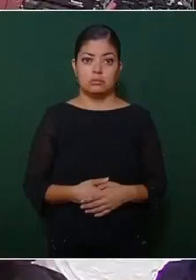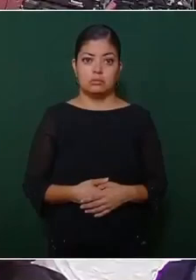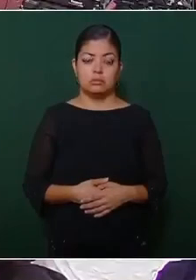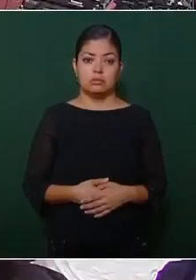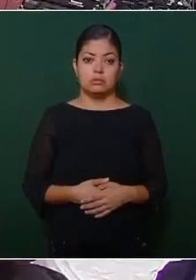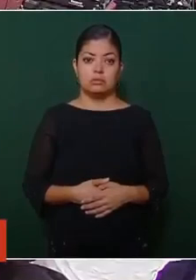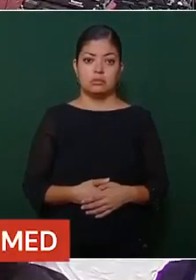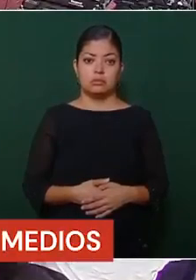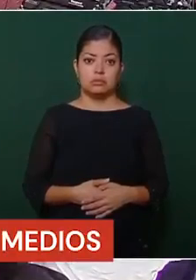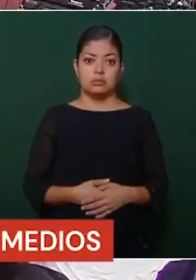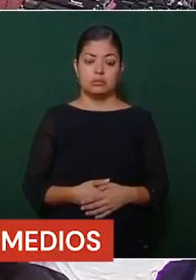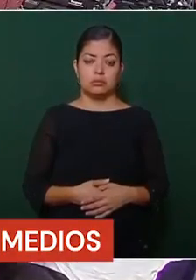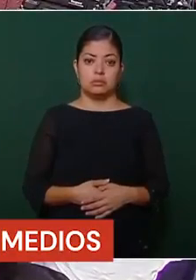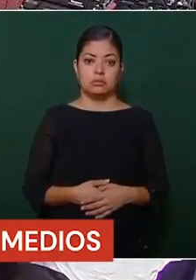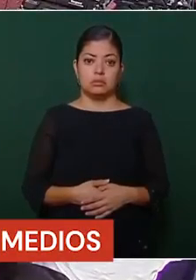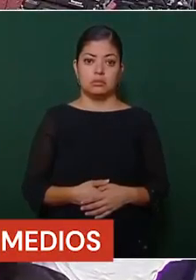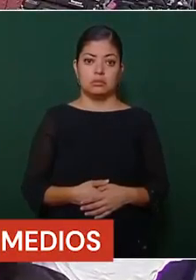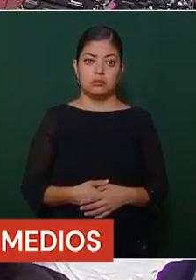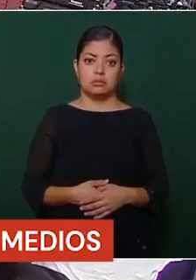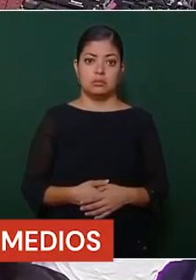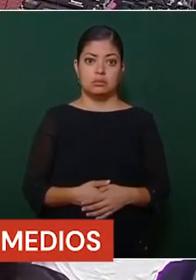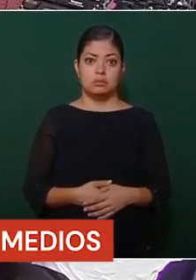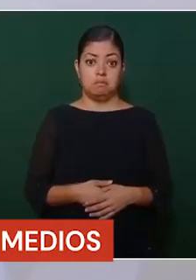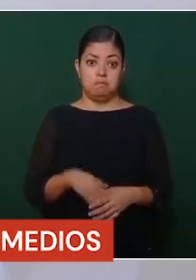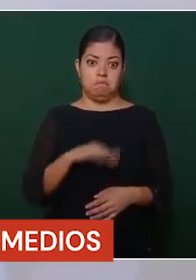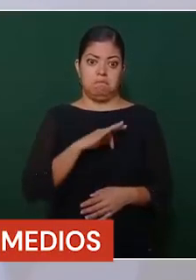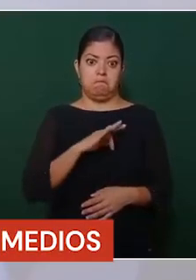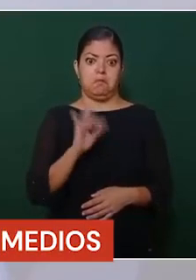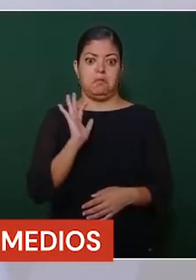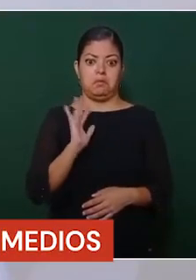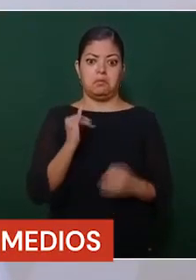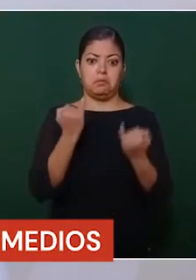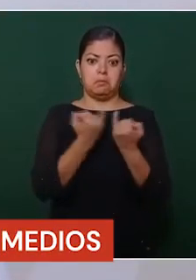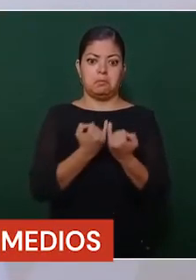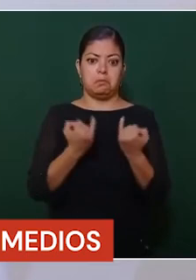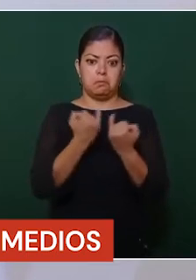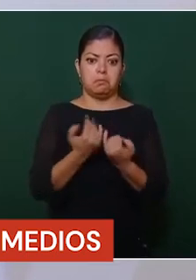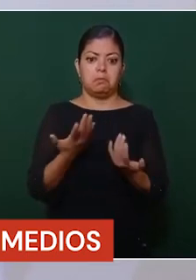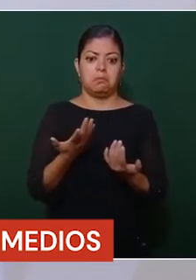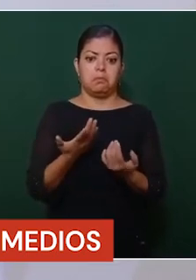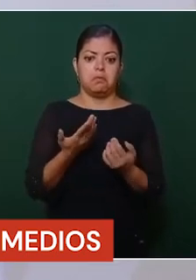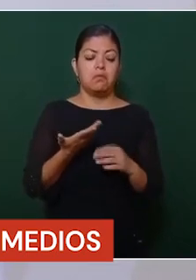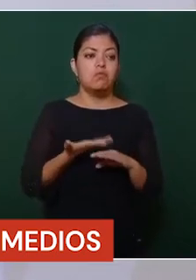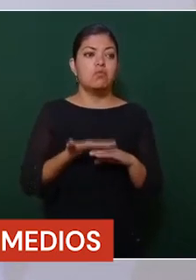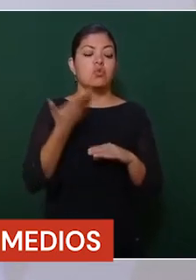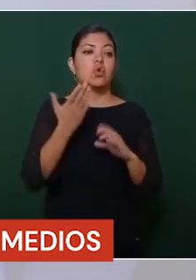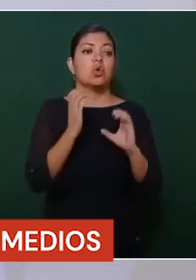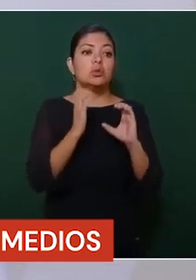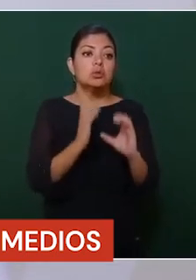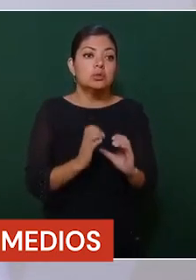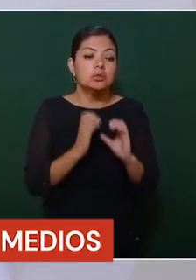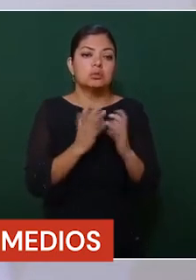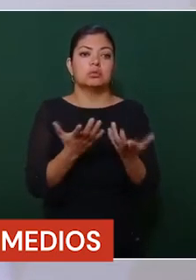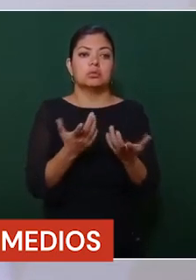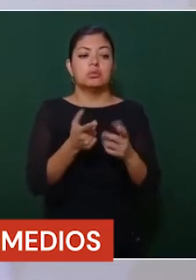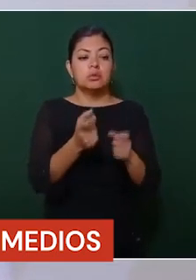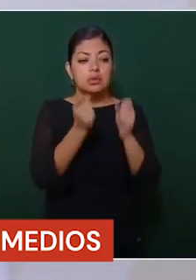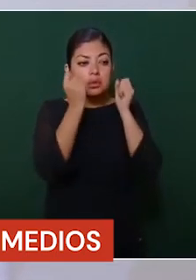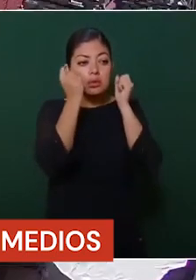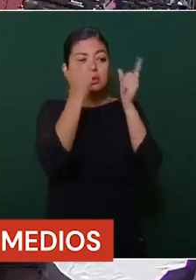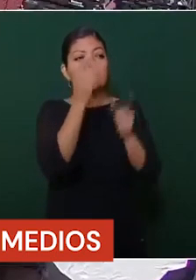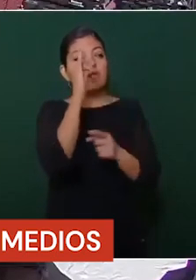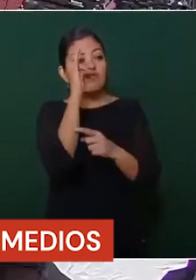Podrán ser muy conservadores y admiradores de Felipe